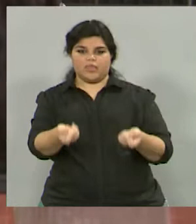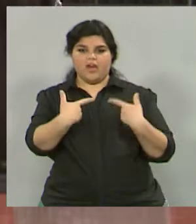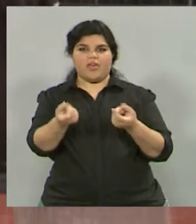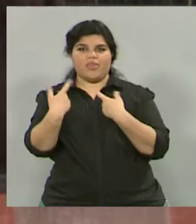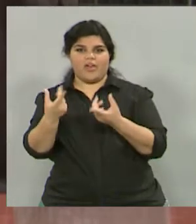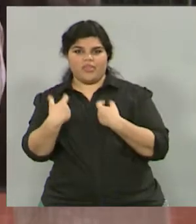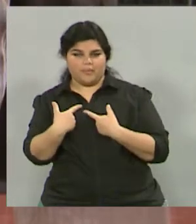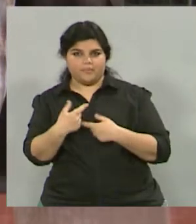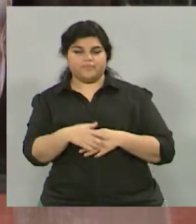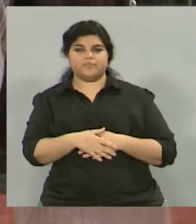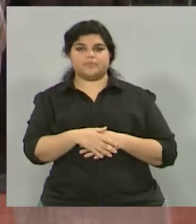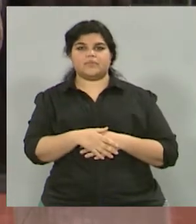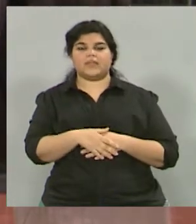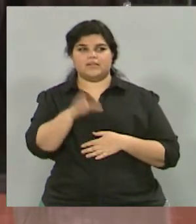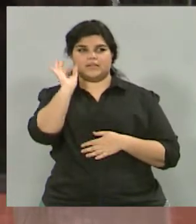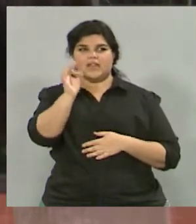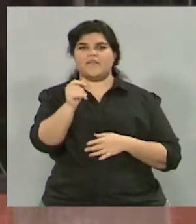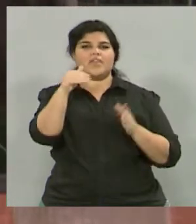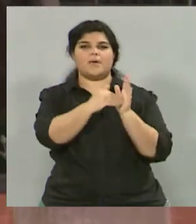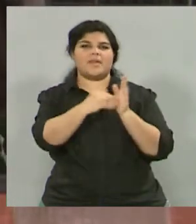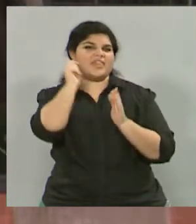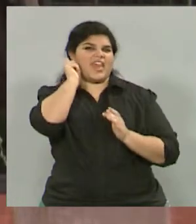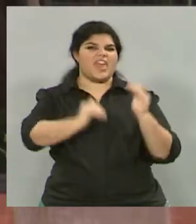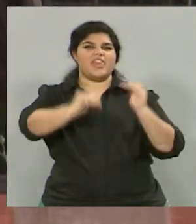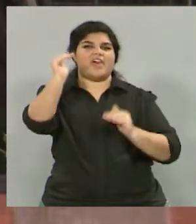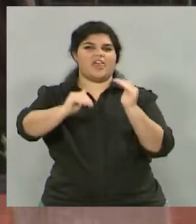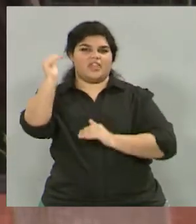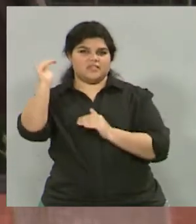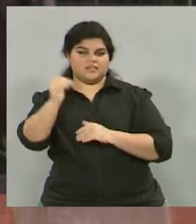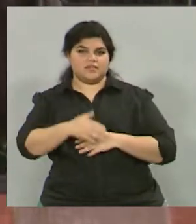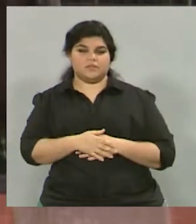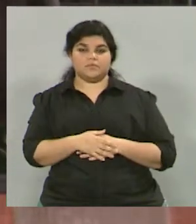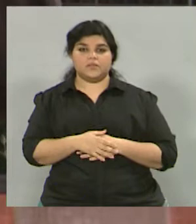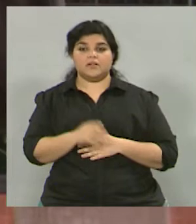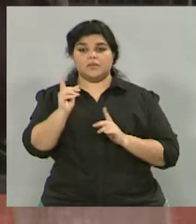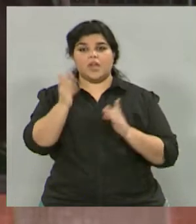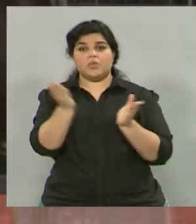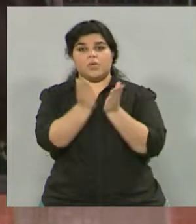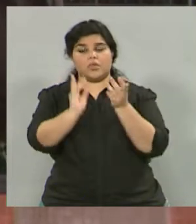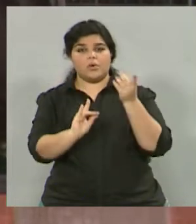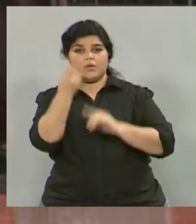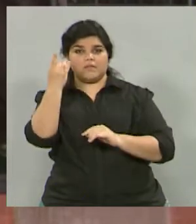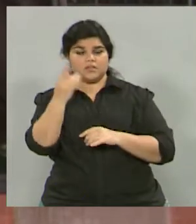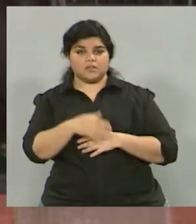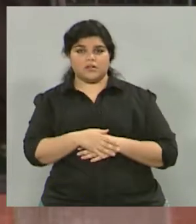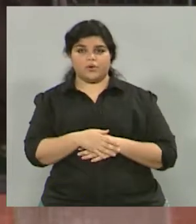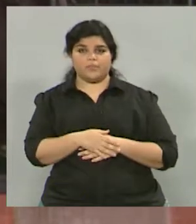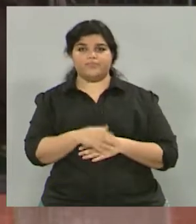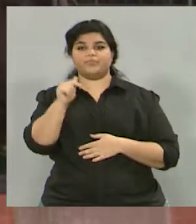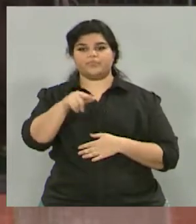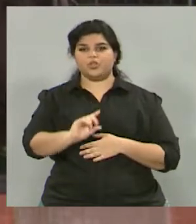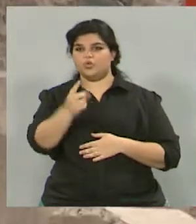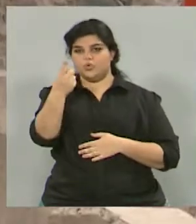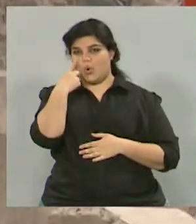uno sabe que esto también depende de la edad de cada uno. En este sentido, un estudiante universitario probablemente que viva solo,